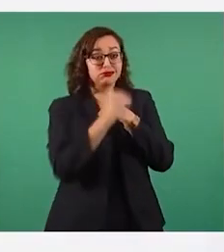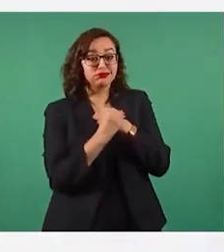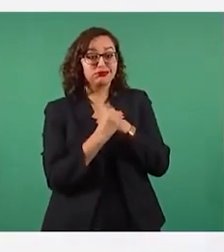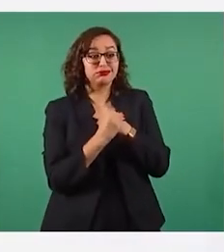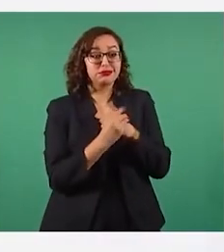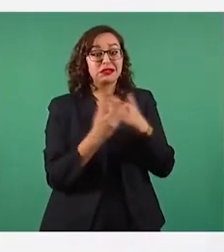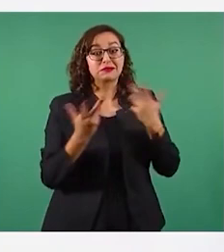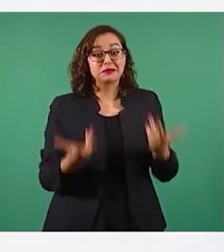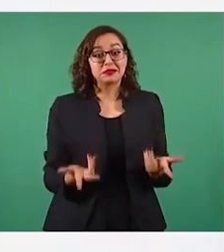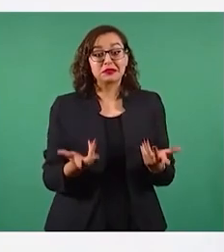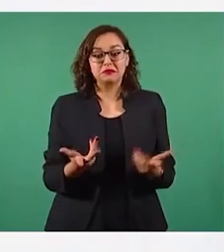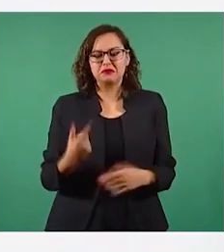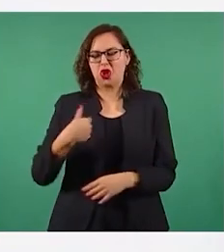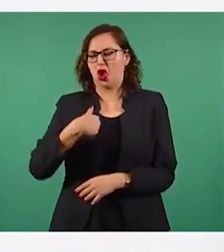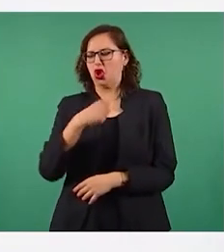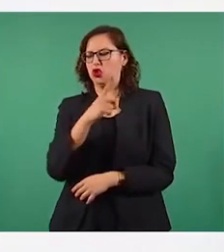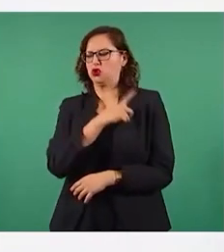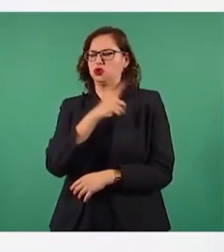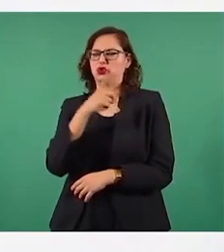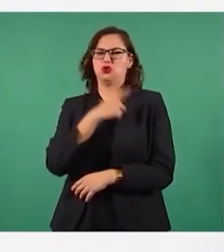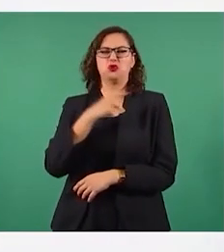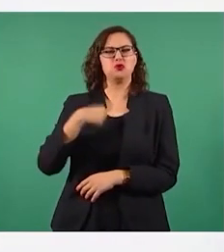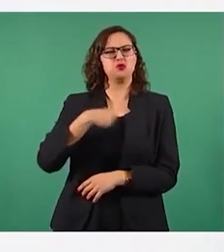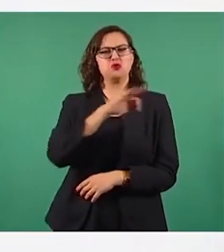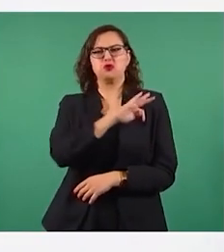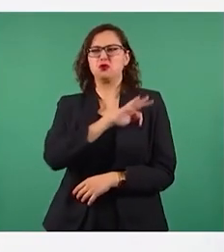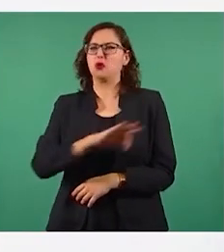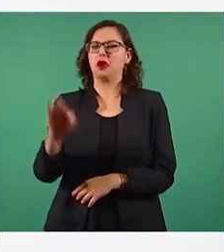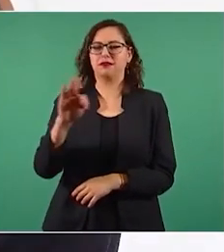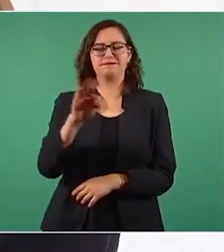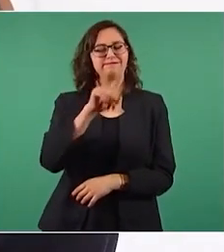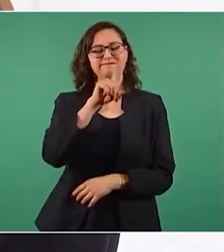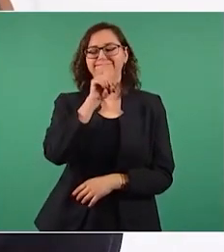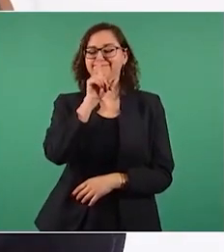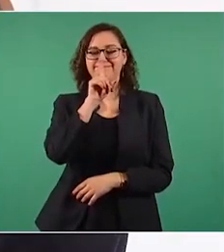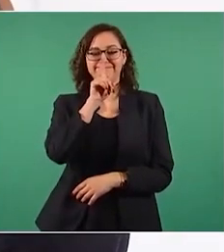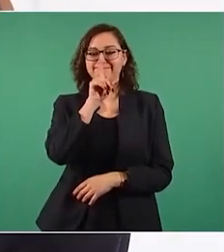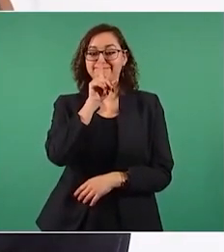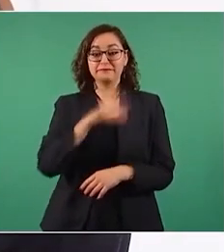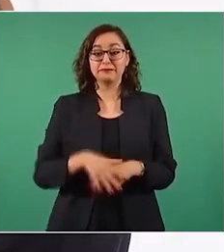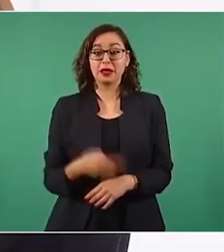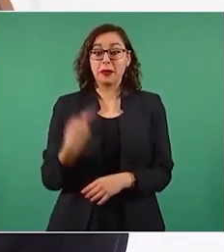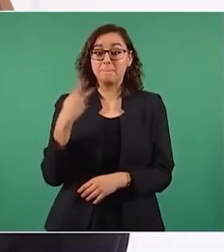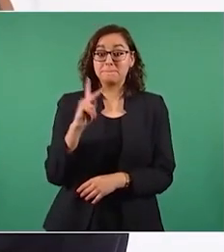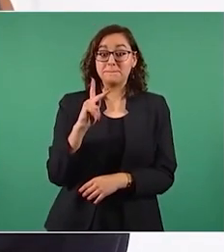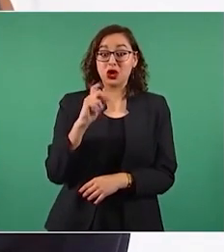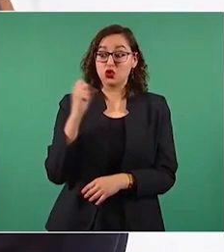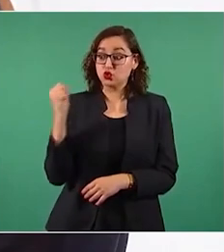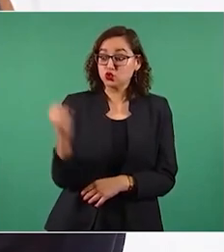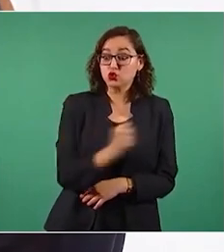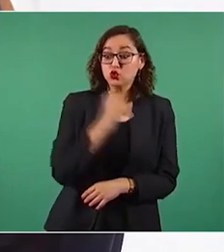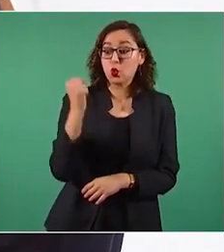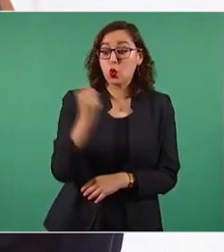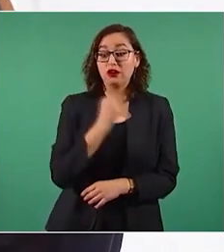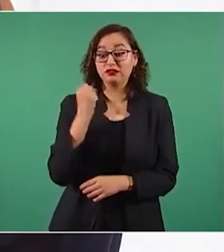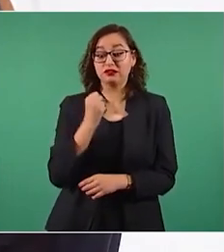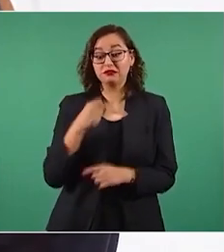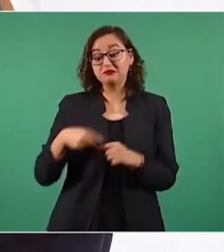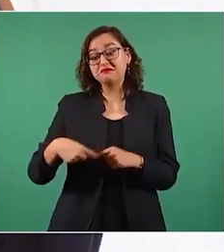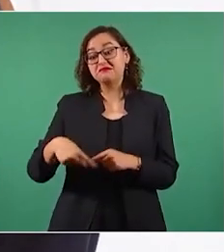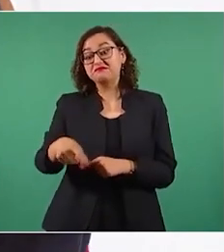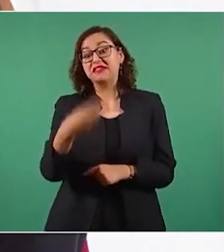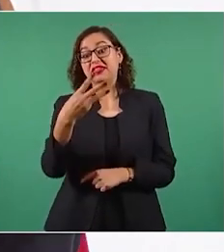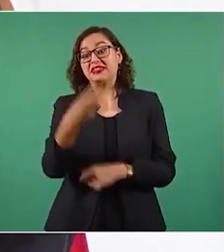podemos ser soberbios pero si tengo suerte y termino creo que vamos a consumar la obra de